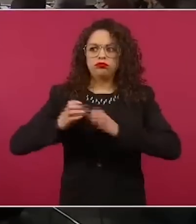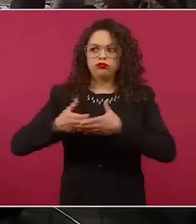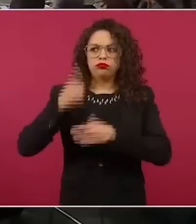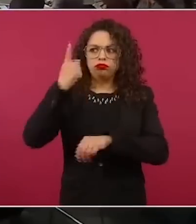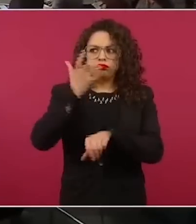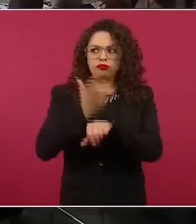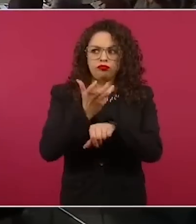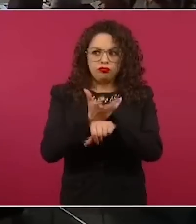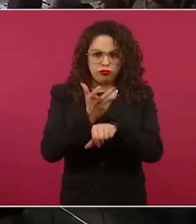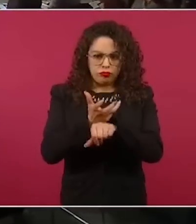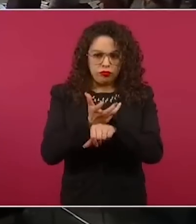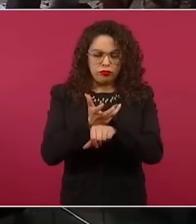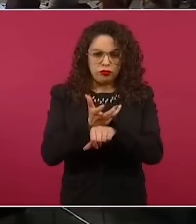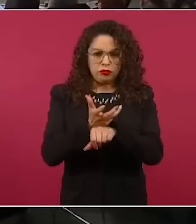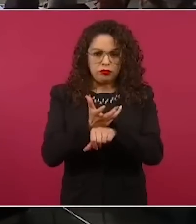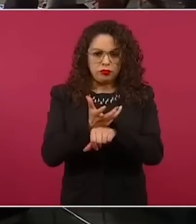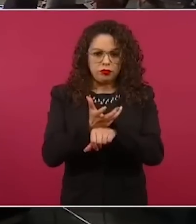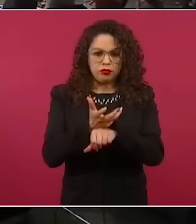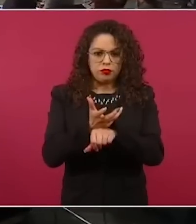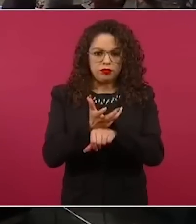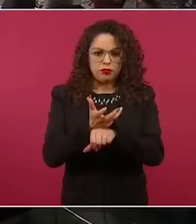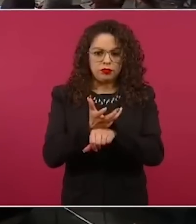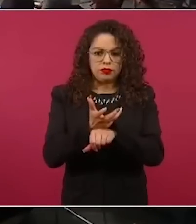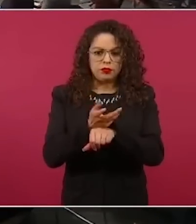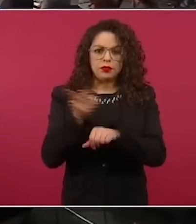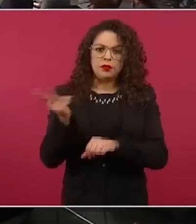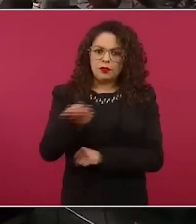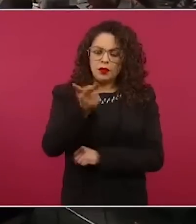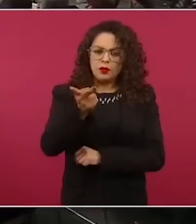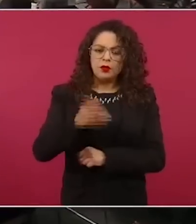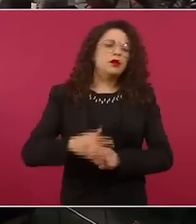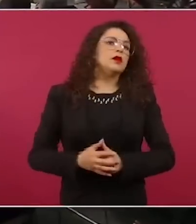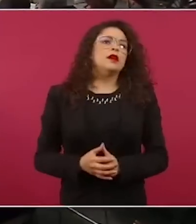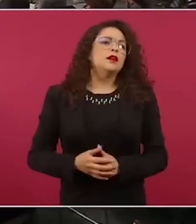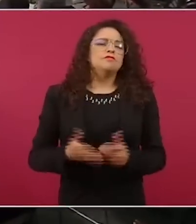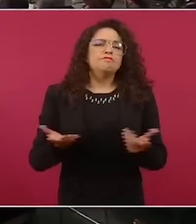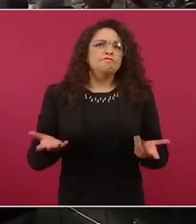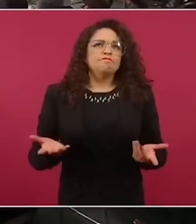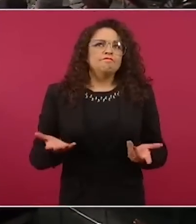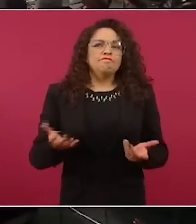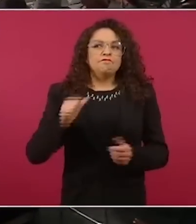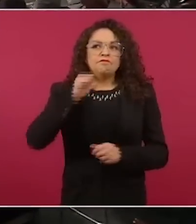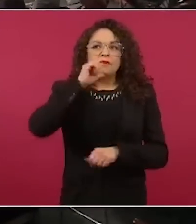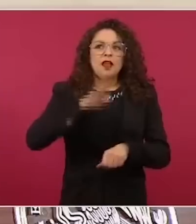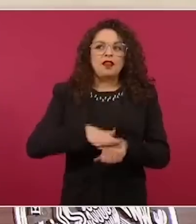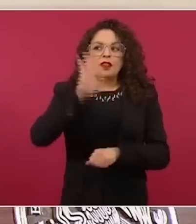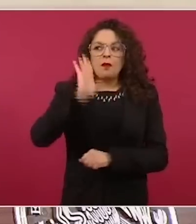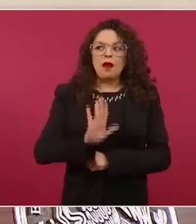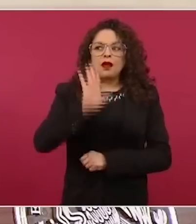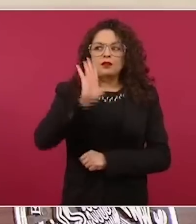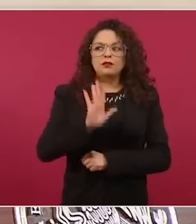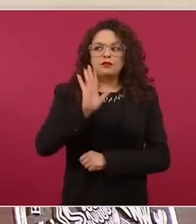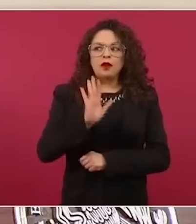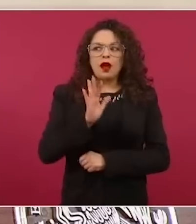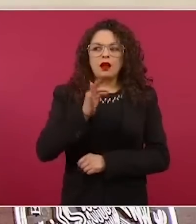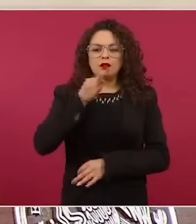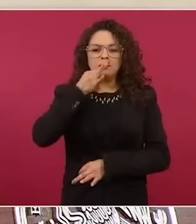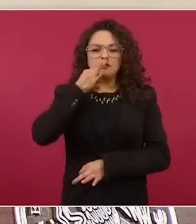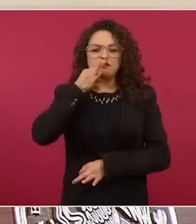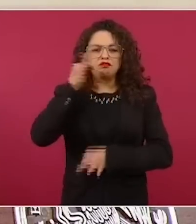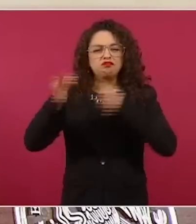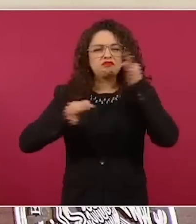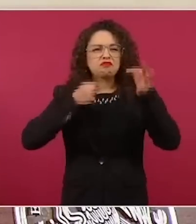Pues es más que nada propaganda, porque el día 27 de febrero